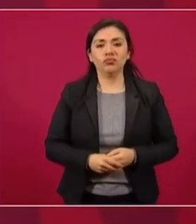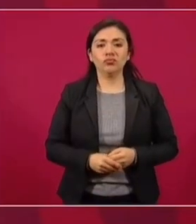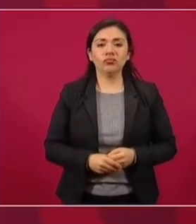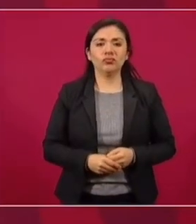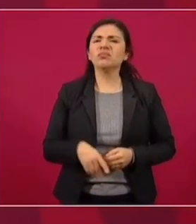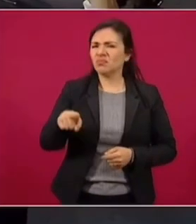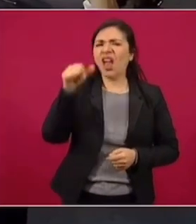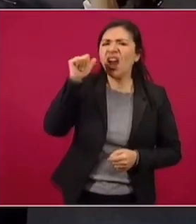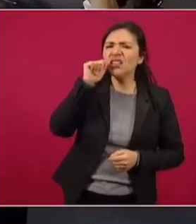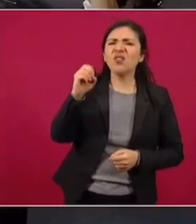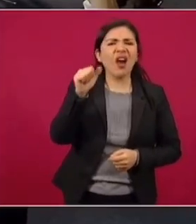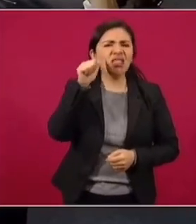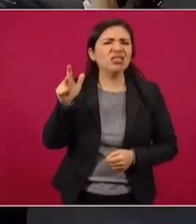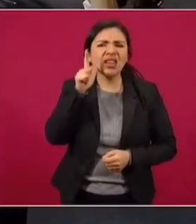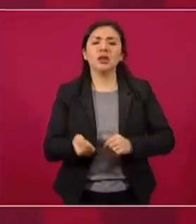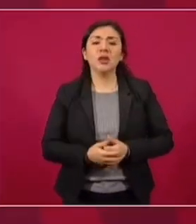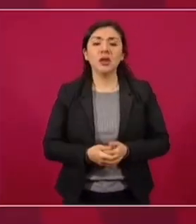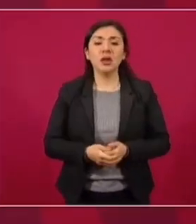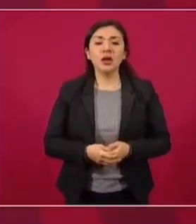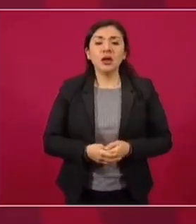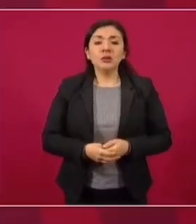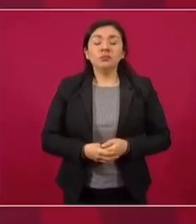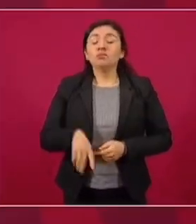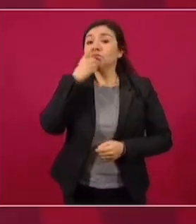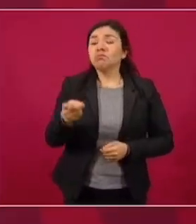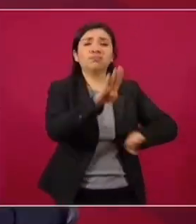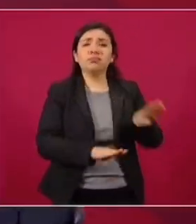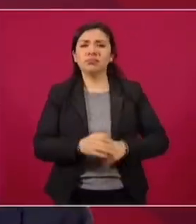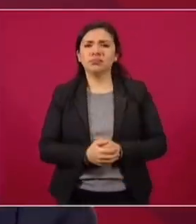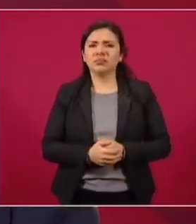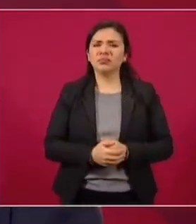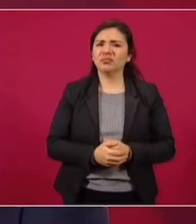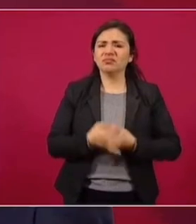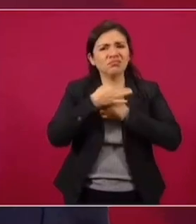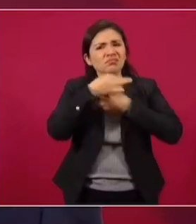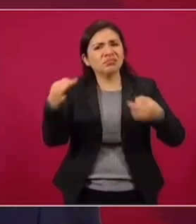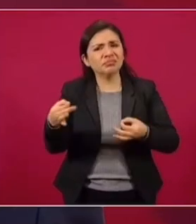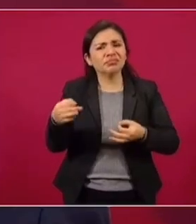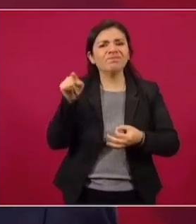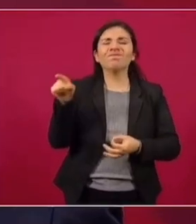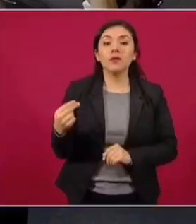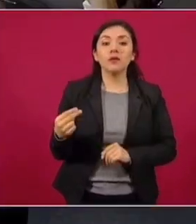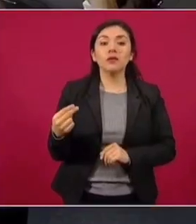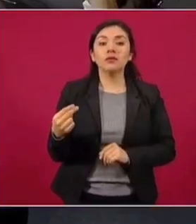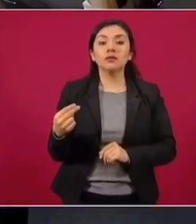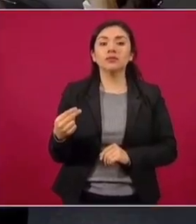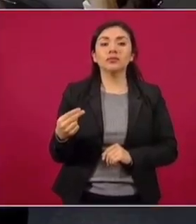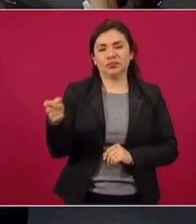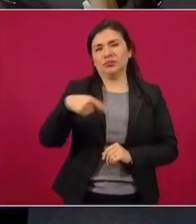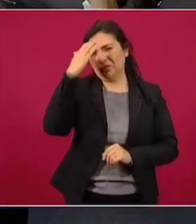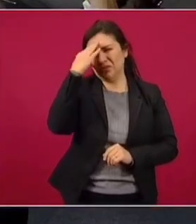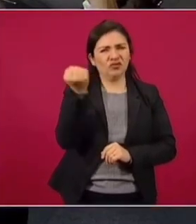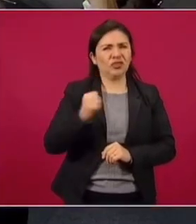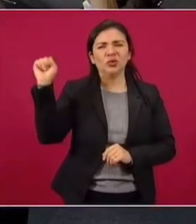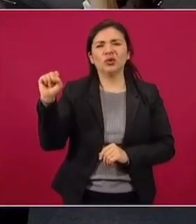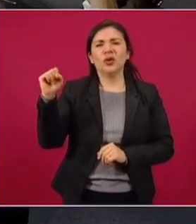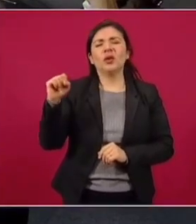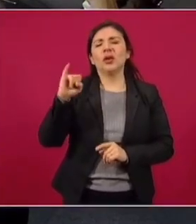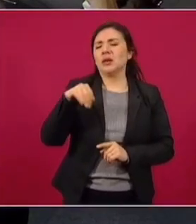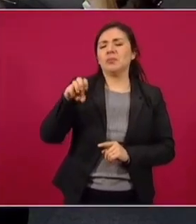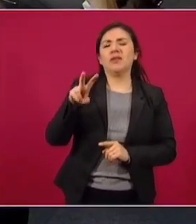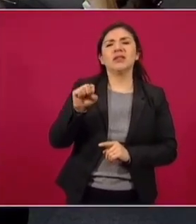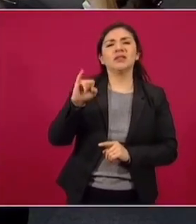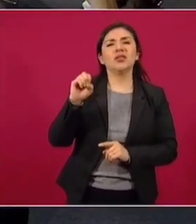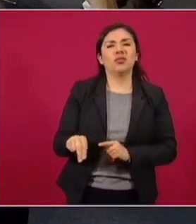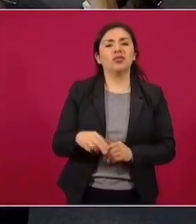Porque ayer o antier vi un Twitter, decía, nos están matando. Lo decía este periodista famoso que está en Univisión,